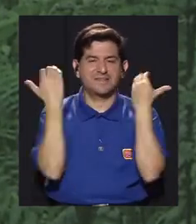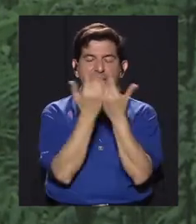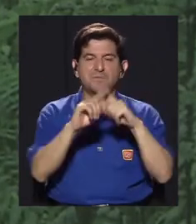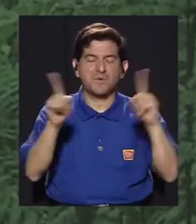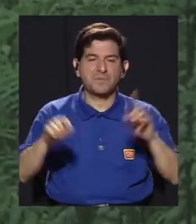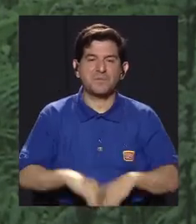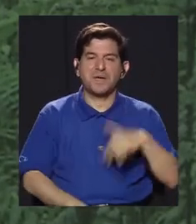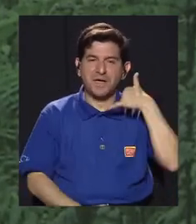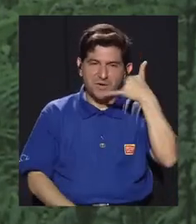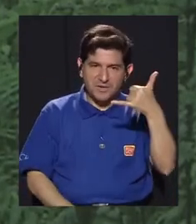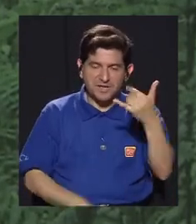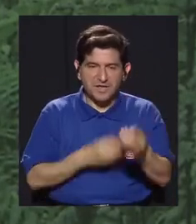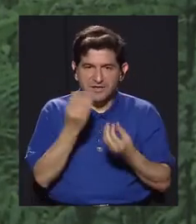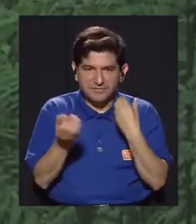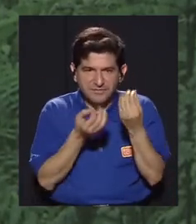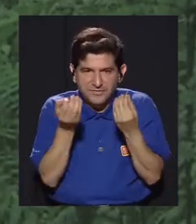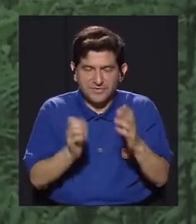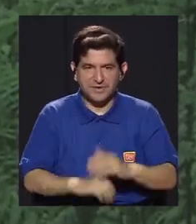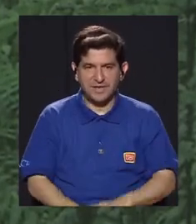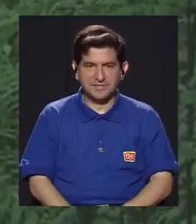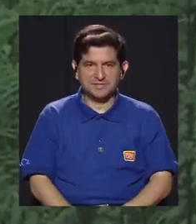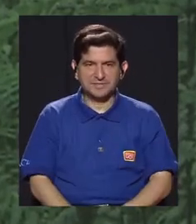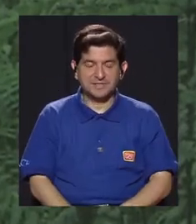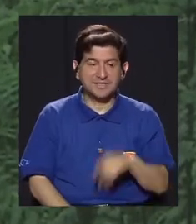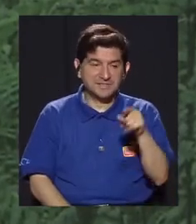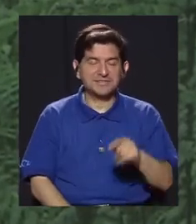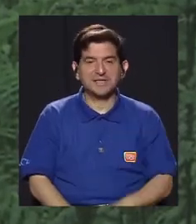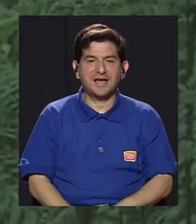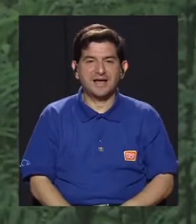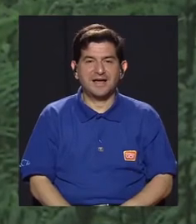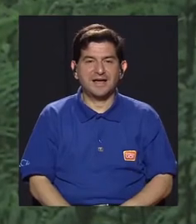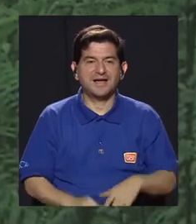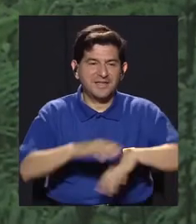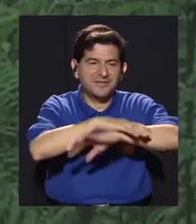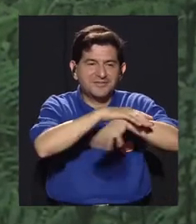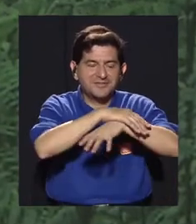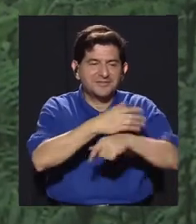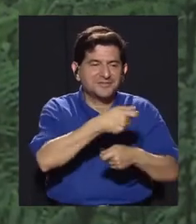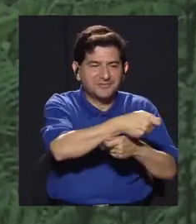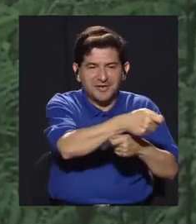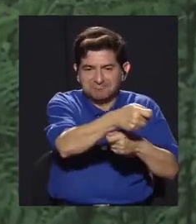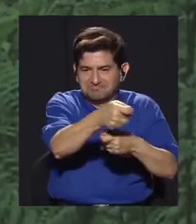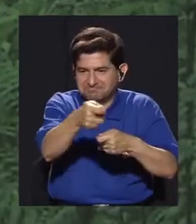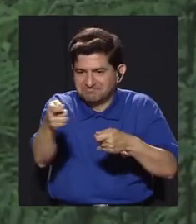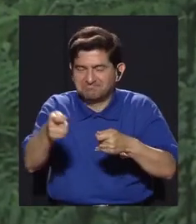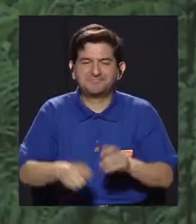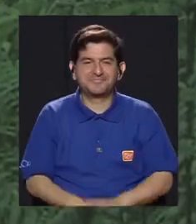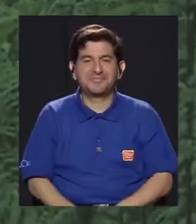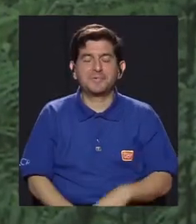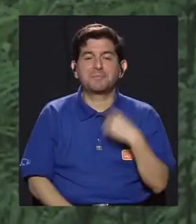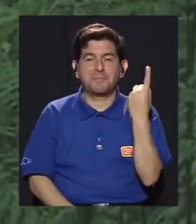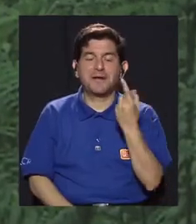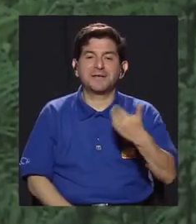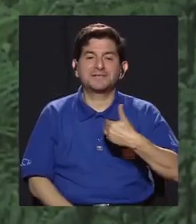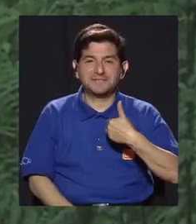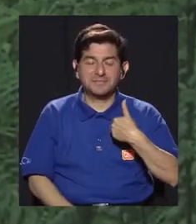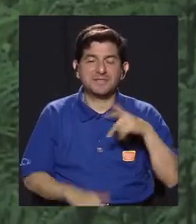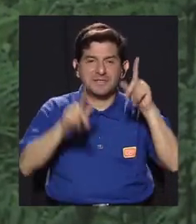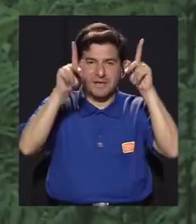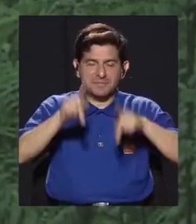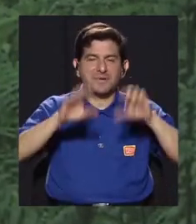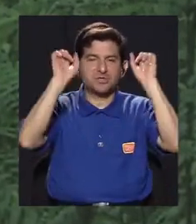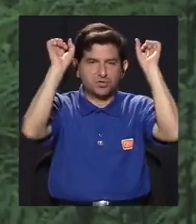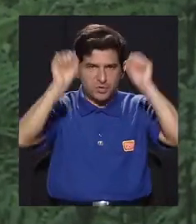lo que hacemos es que nos lo vamos a ir rifando el teléfono semana a semana para siempre tener a alguien que pueda